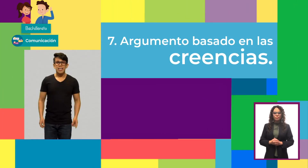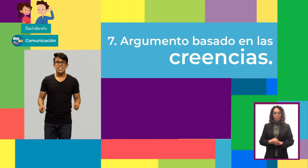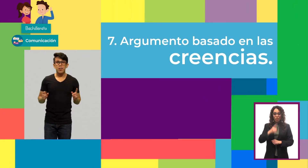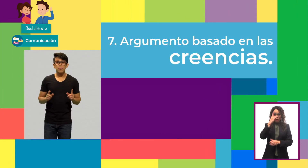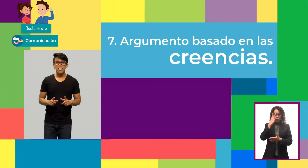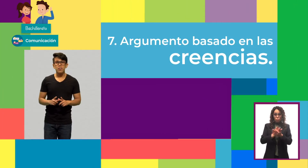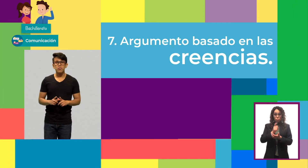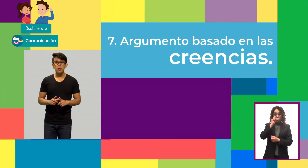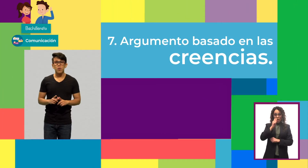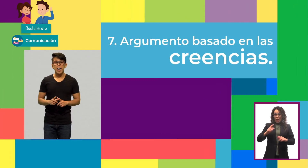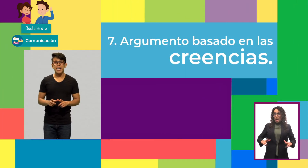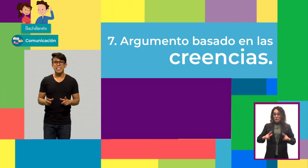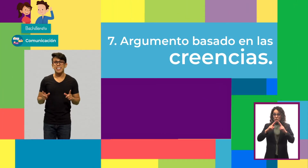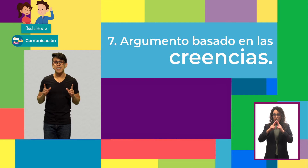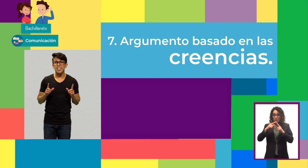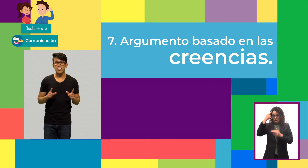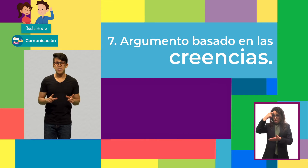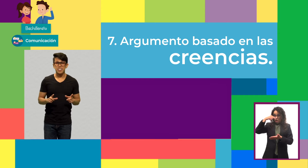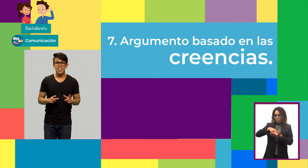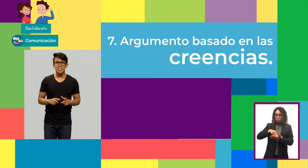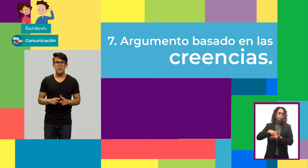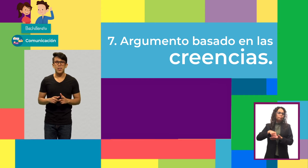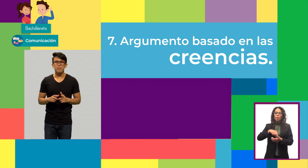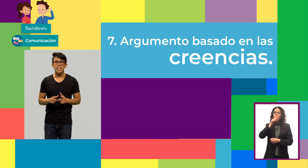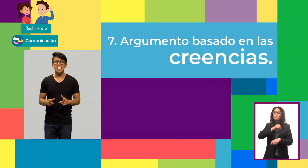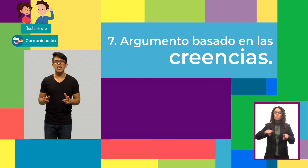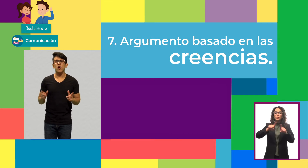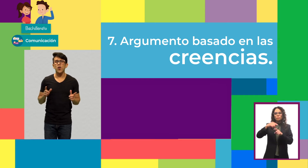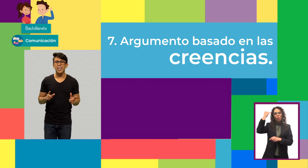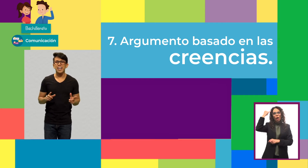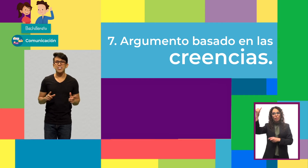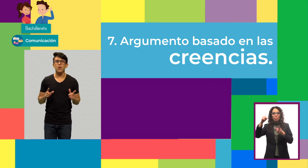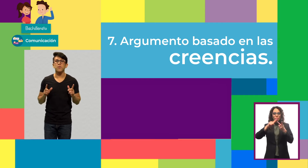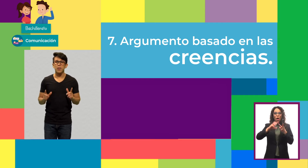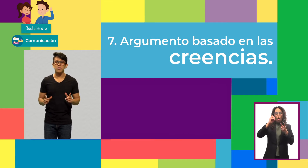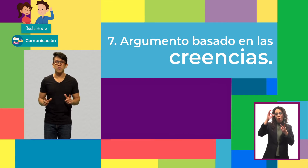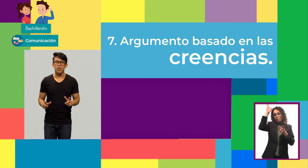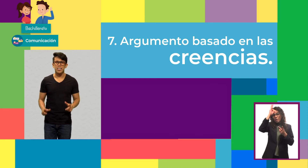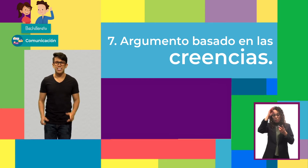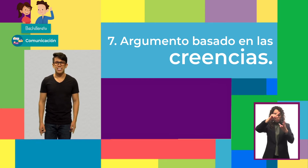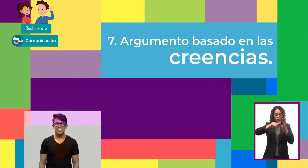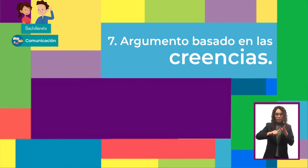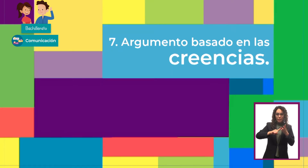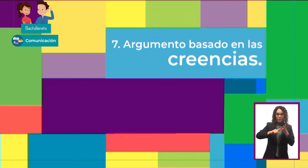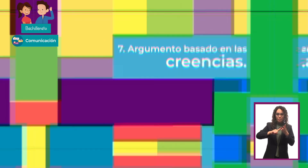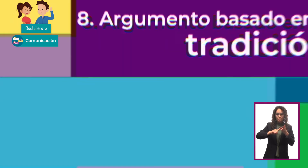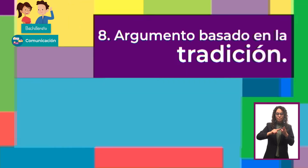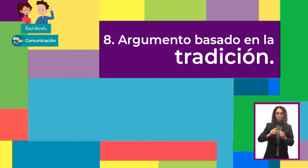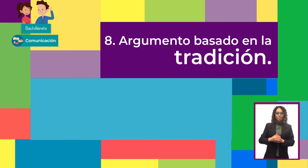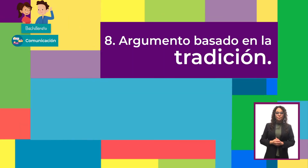Se refiere no solo a creencias religiosas sino también ideológicas o filosóficas